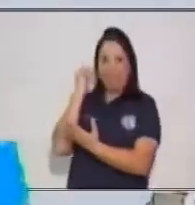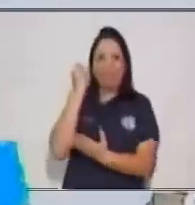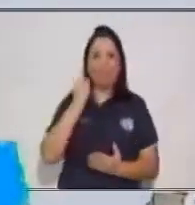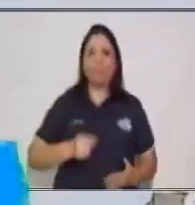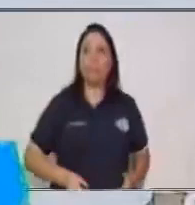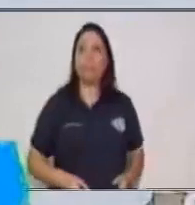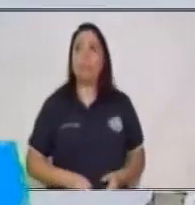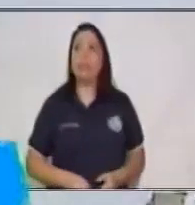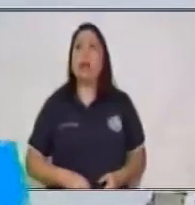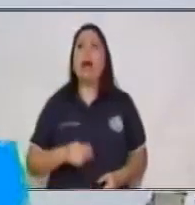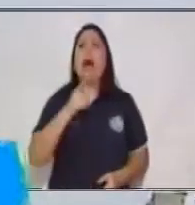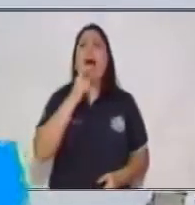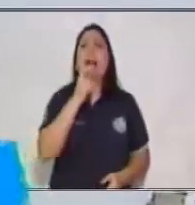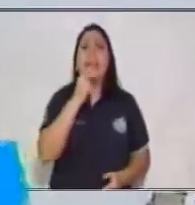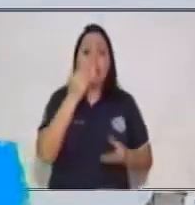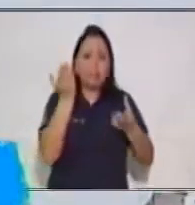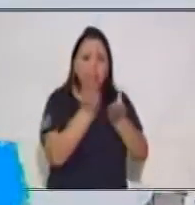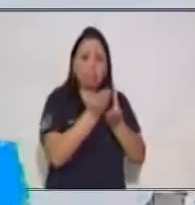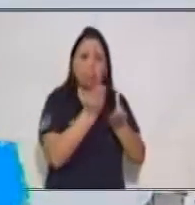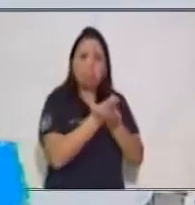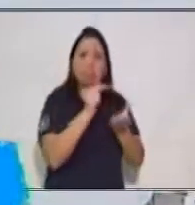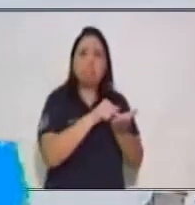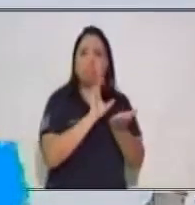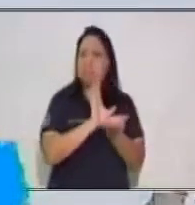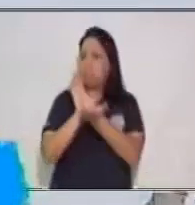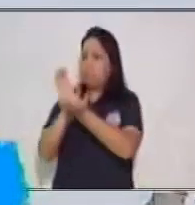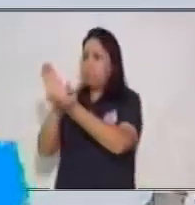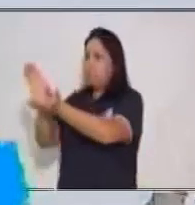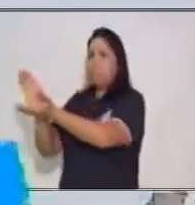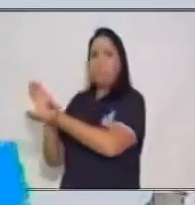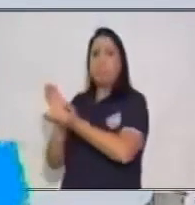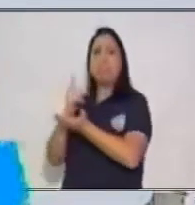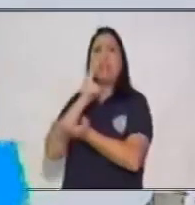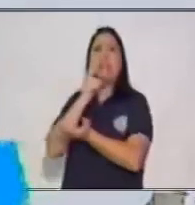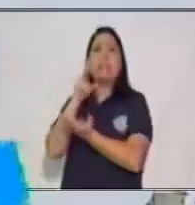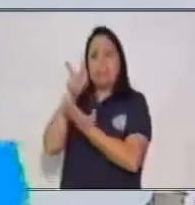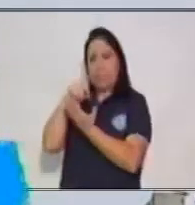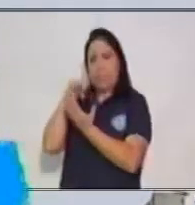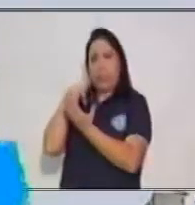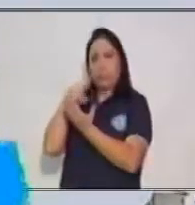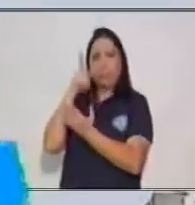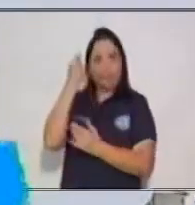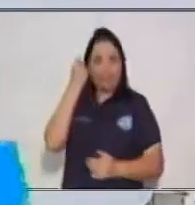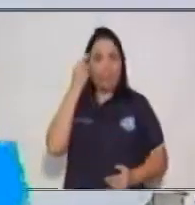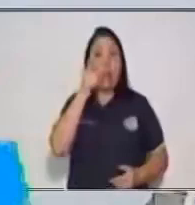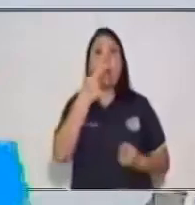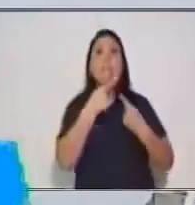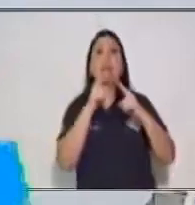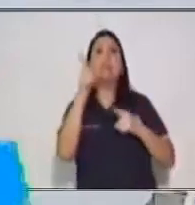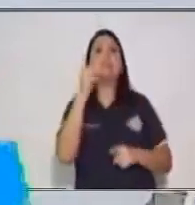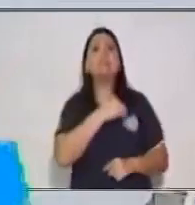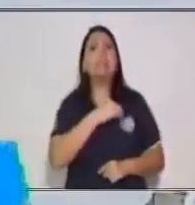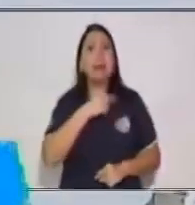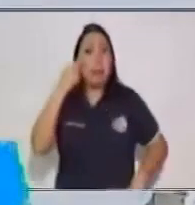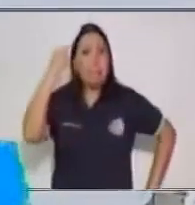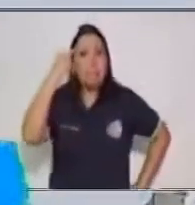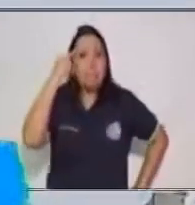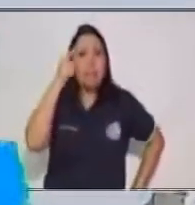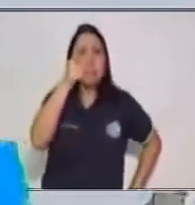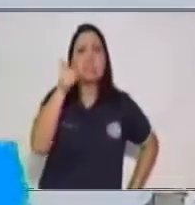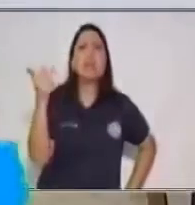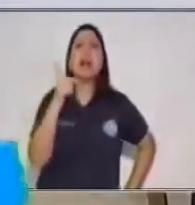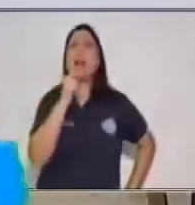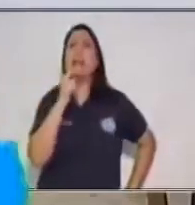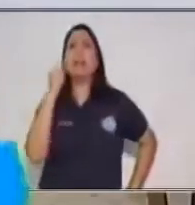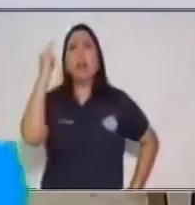¿A quién va dirigido el portafolio? ¿Quién lo va a leer? Pero quisiera que pensaras más allá de que lo va a